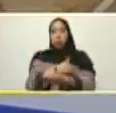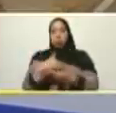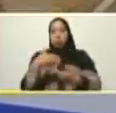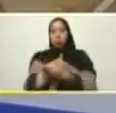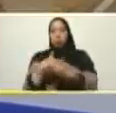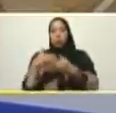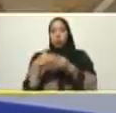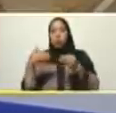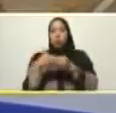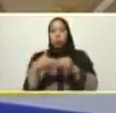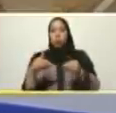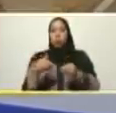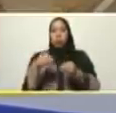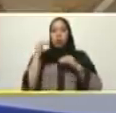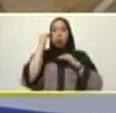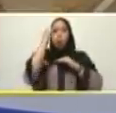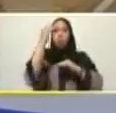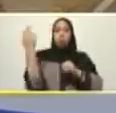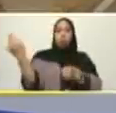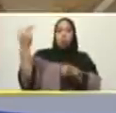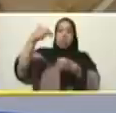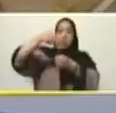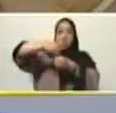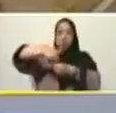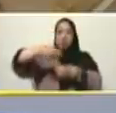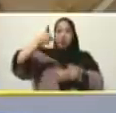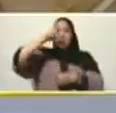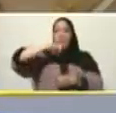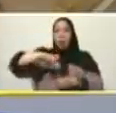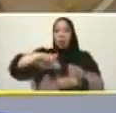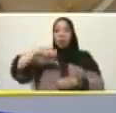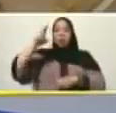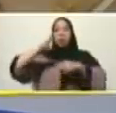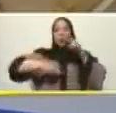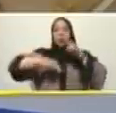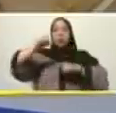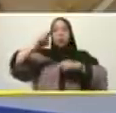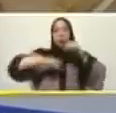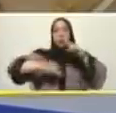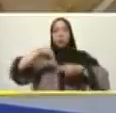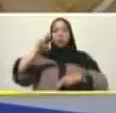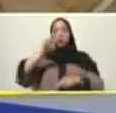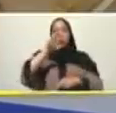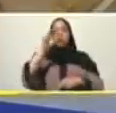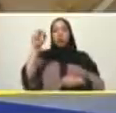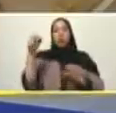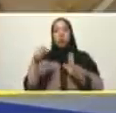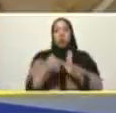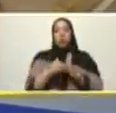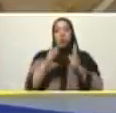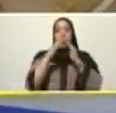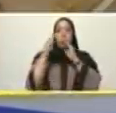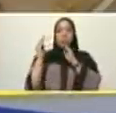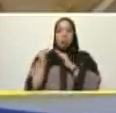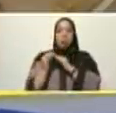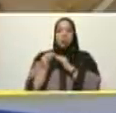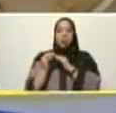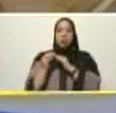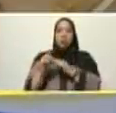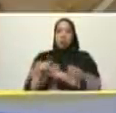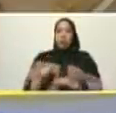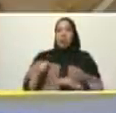de dólares por petróleo anuales construimos 200 mil 300 mil viviendas y luego